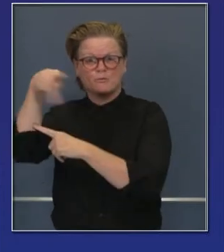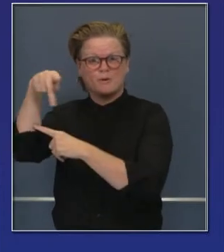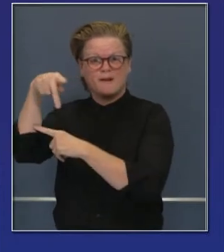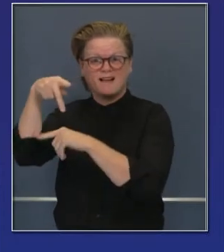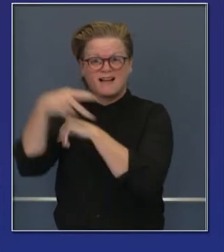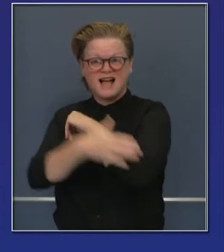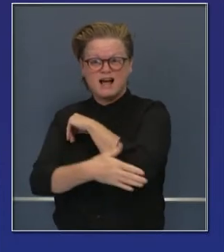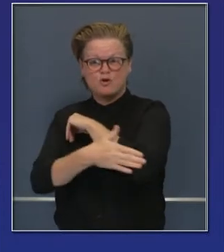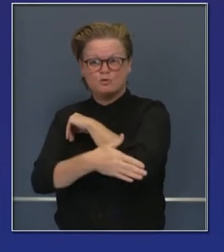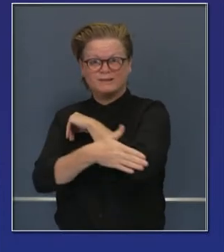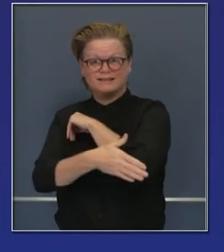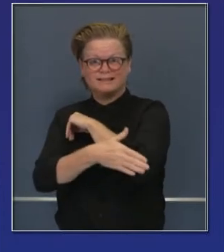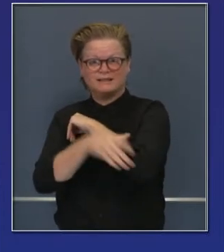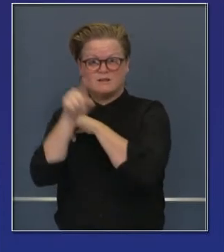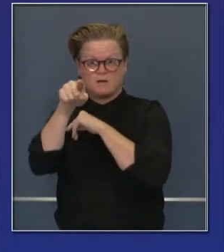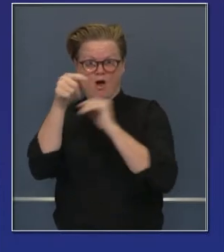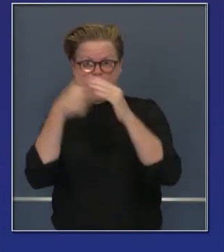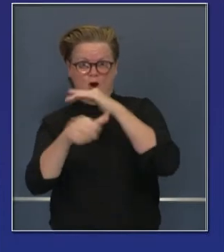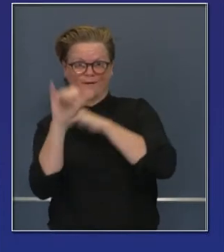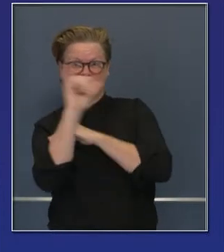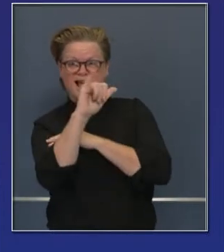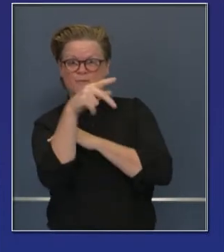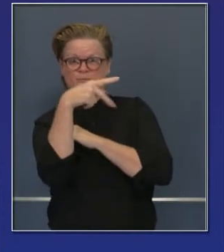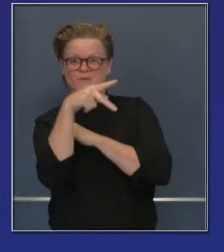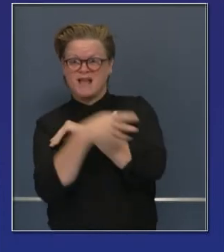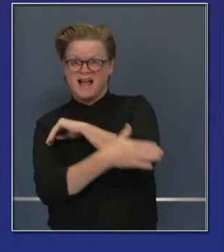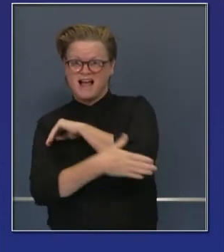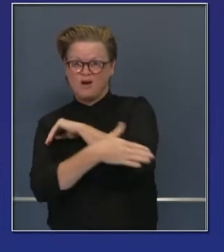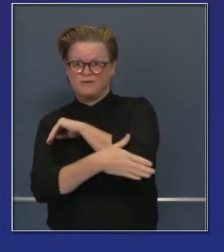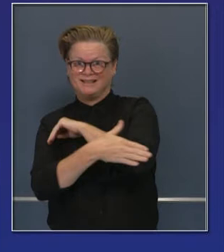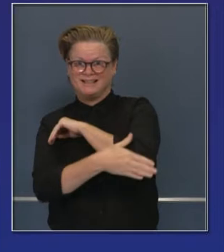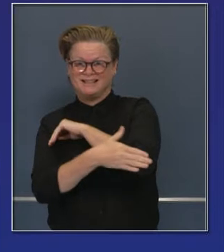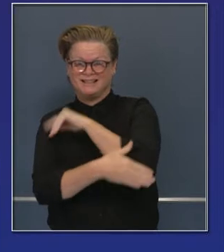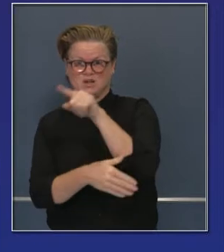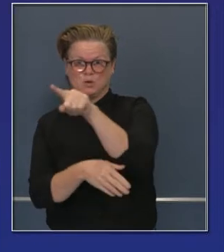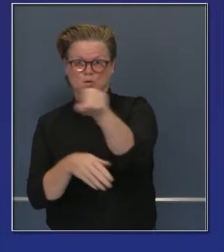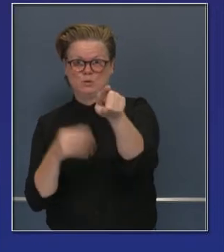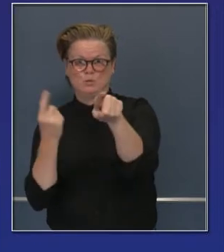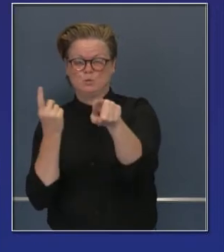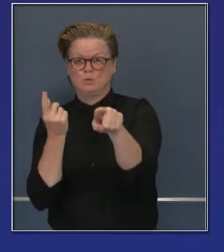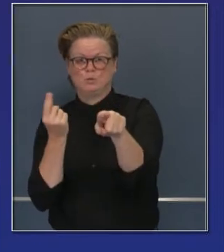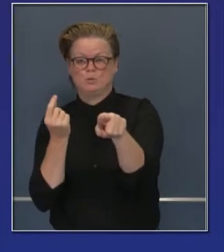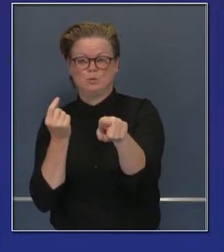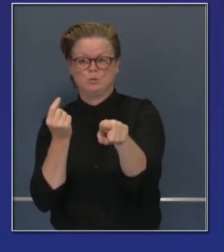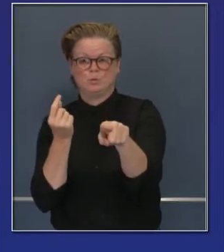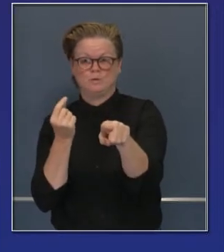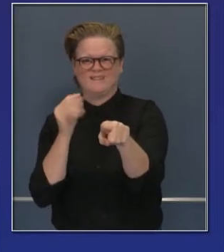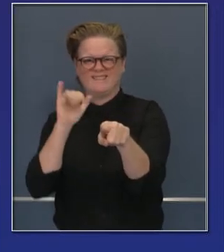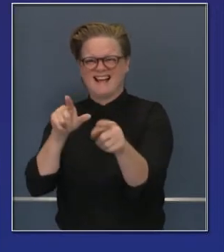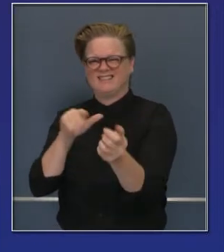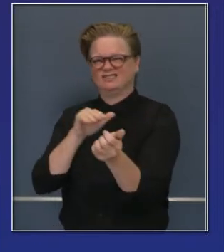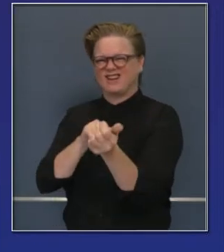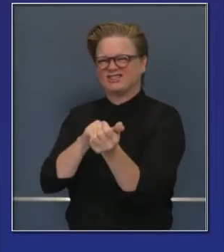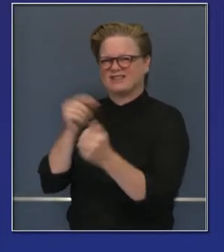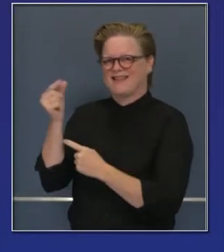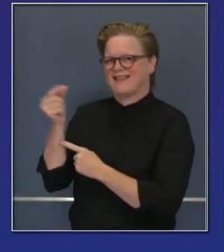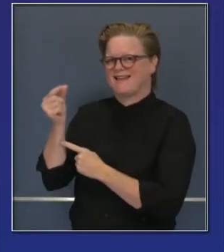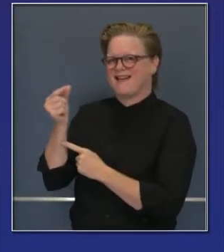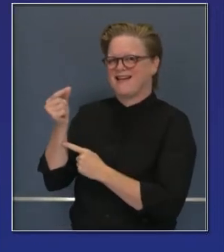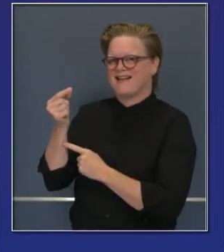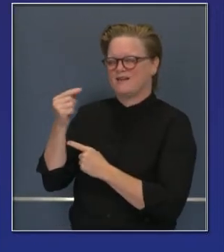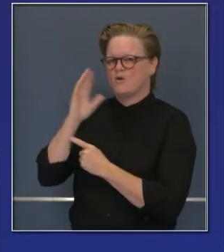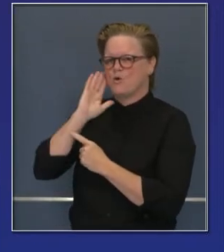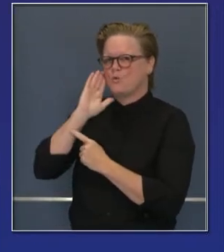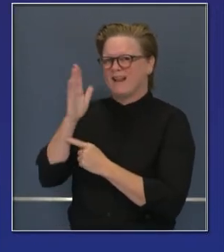morados, los más restrictivos. Pero exclusivamente en esos condados, en el morado, el doctor Gaudi anunció hace unos días, el viernes,